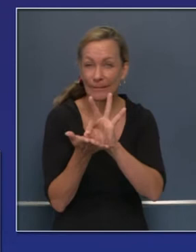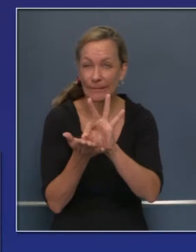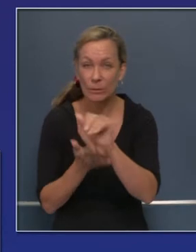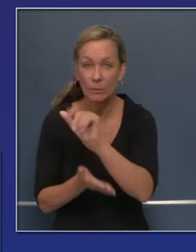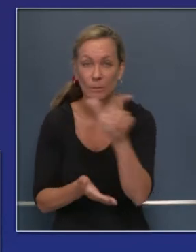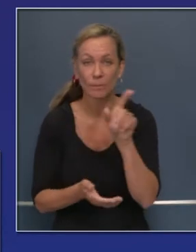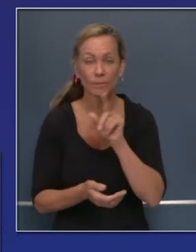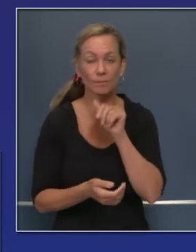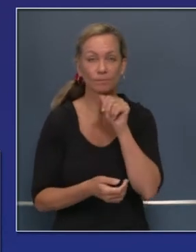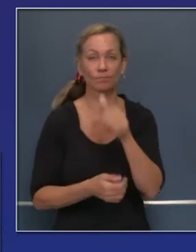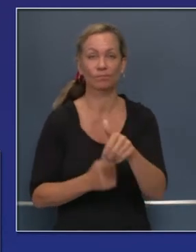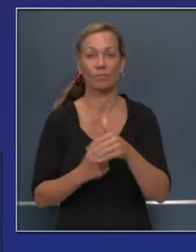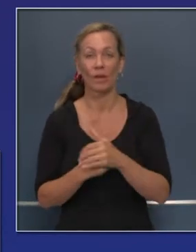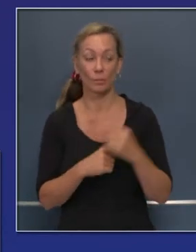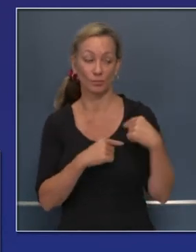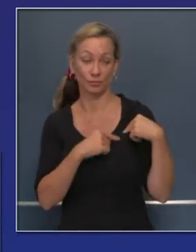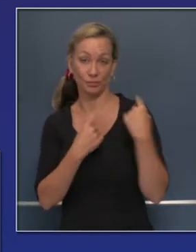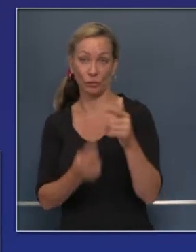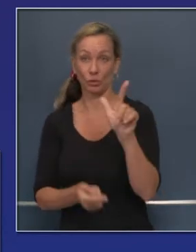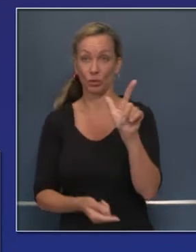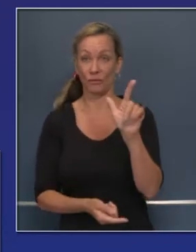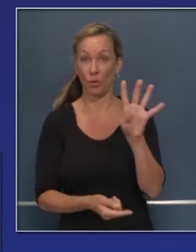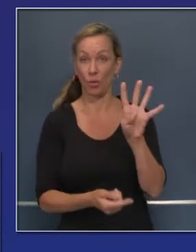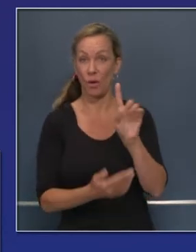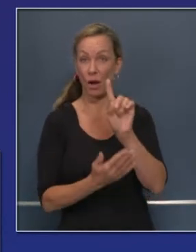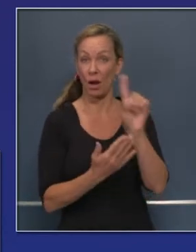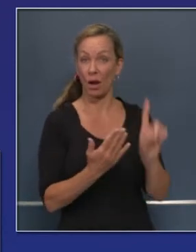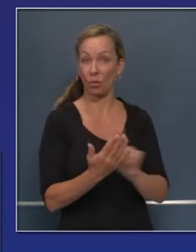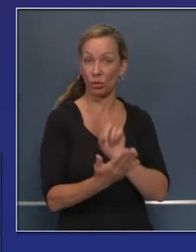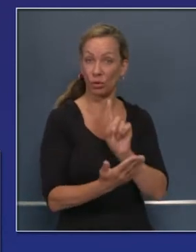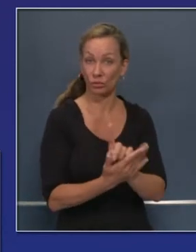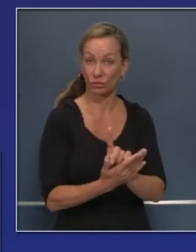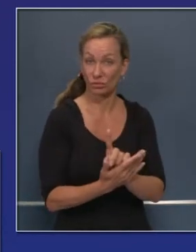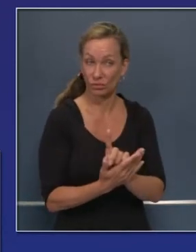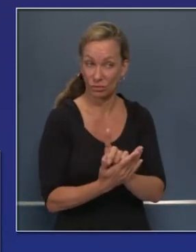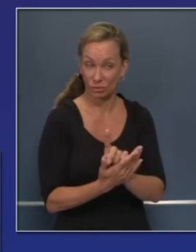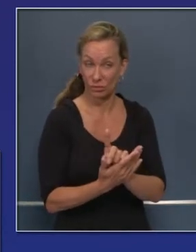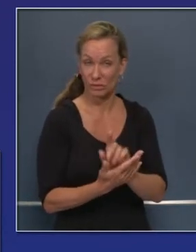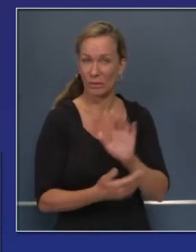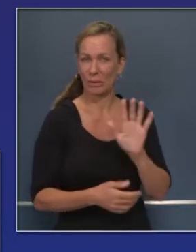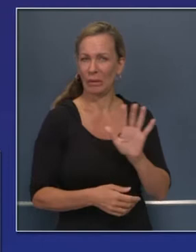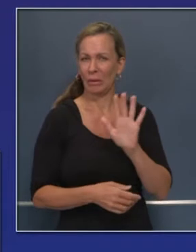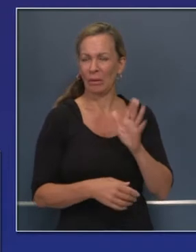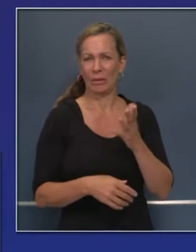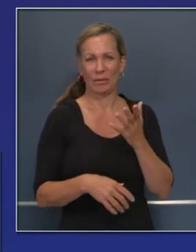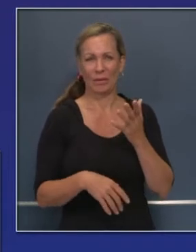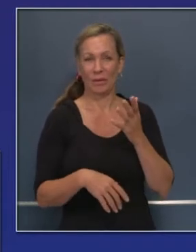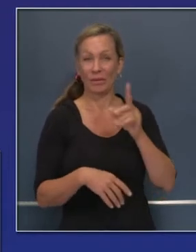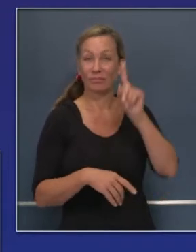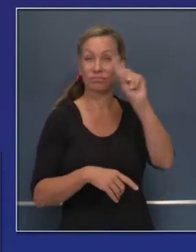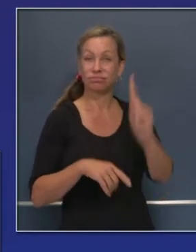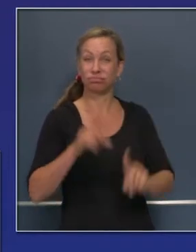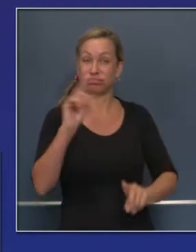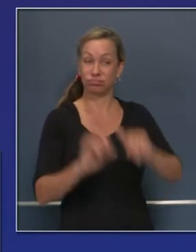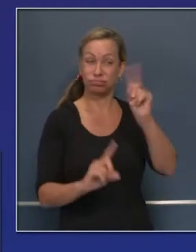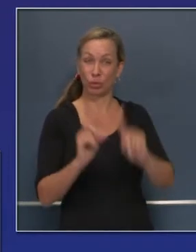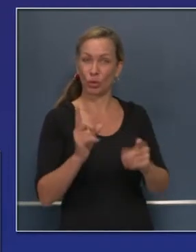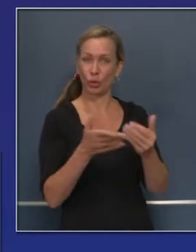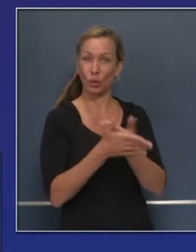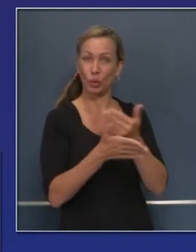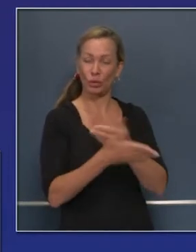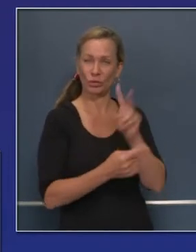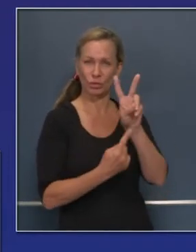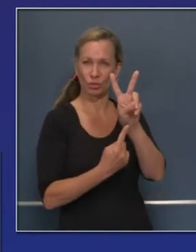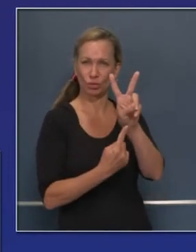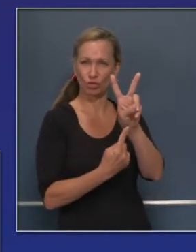Esto es durante las últimas 24 horas, más de 289 relámpagos durante las últimas 24 horas y esto significó 10